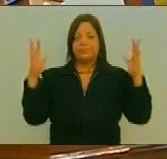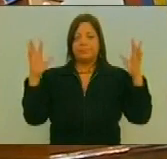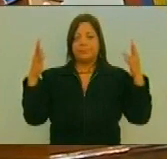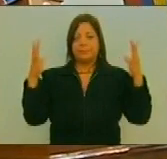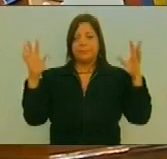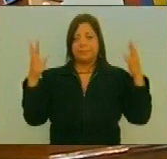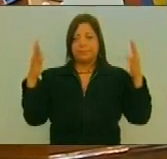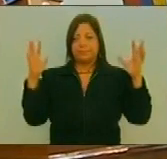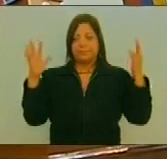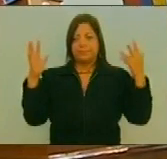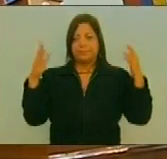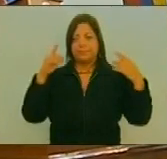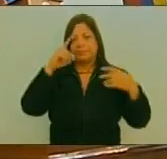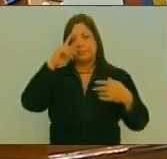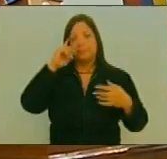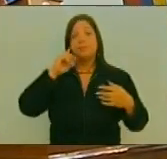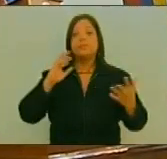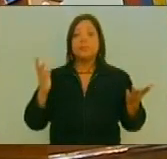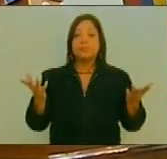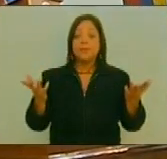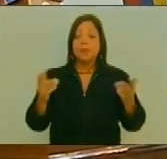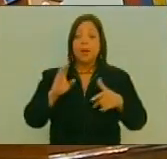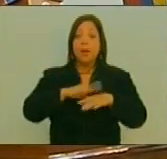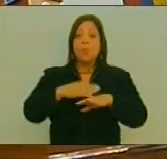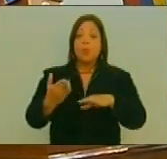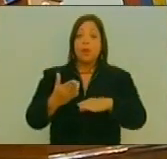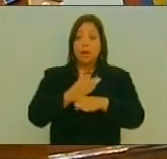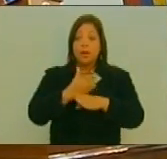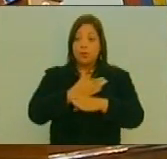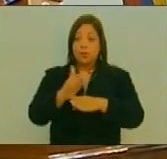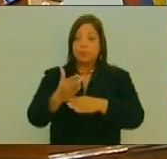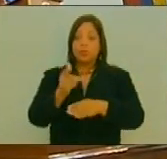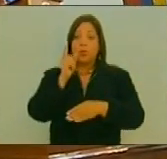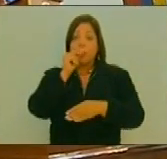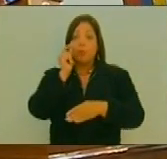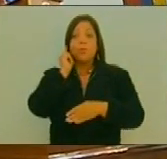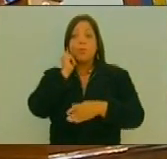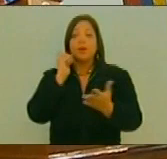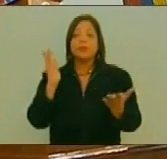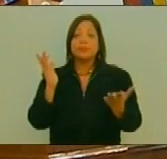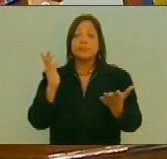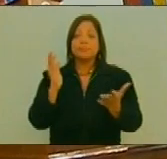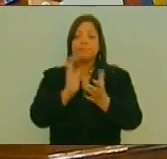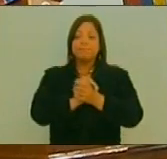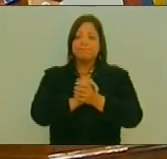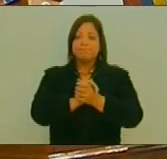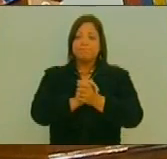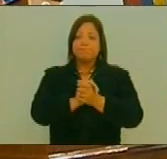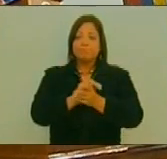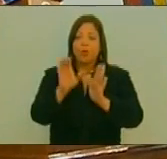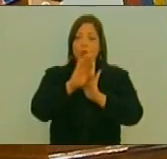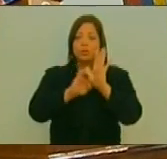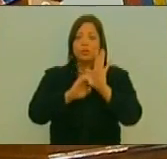Porque además Compañeros y compañeras Colegas Constituyentes